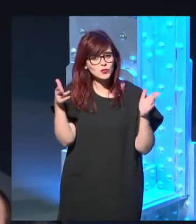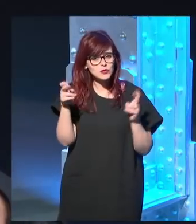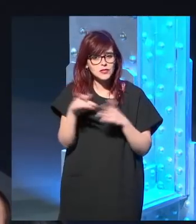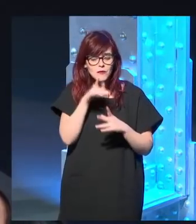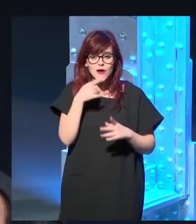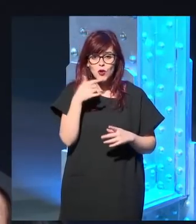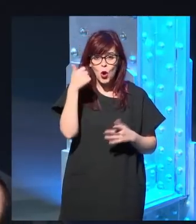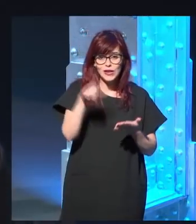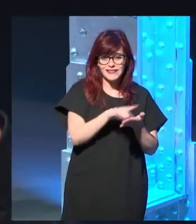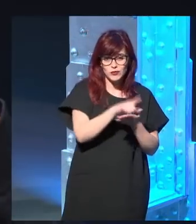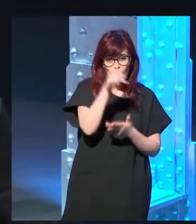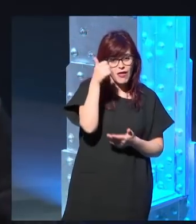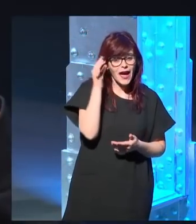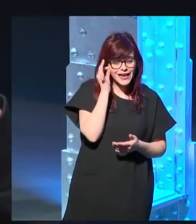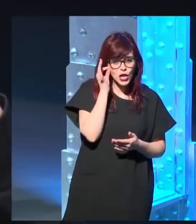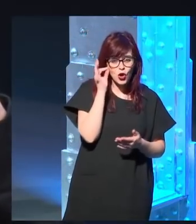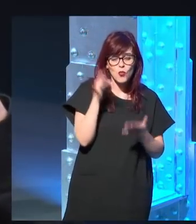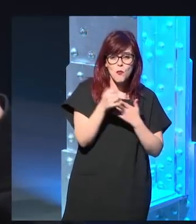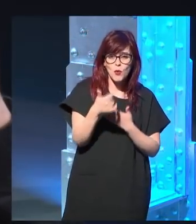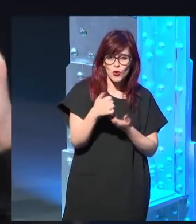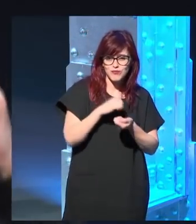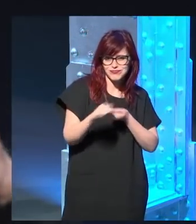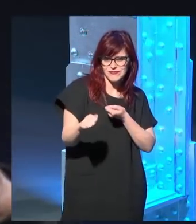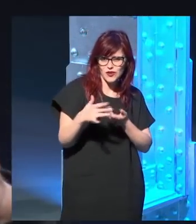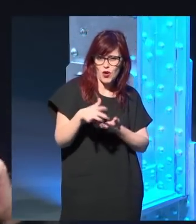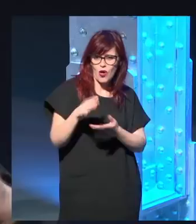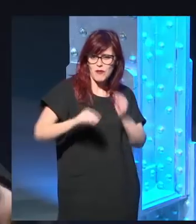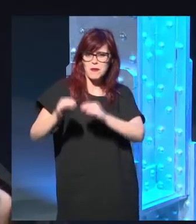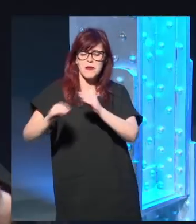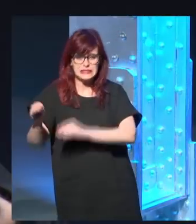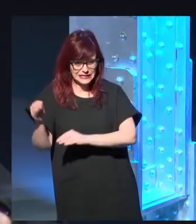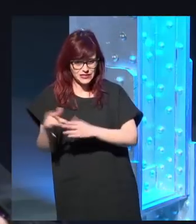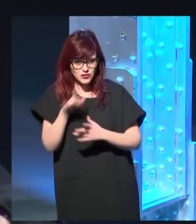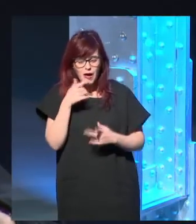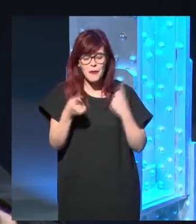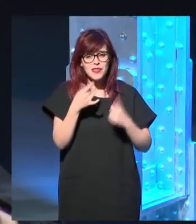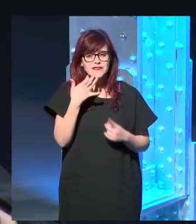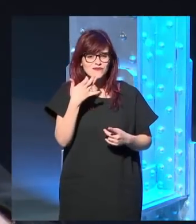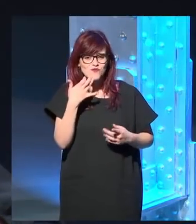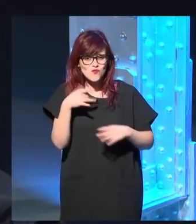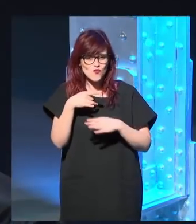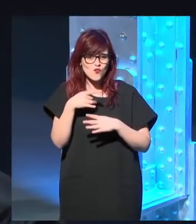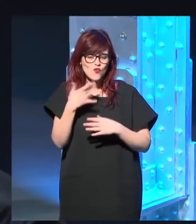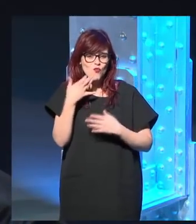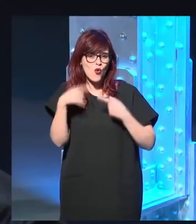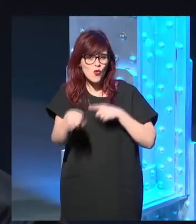saboteada, ¿no? A veces parodiada, pero eso ya no es...